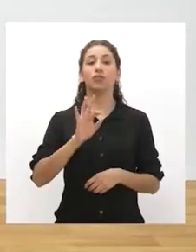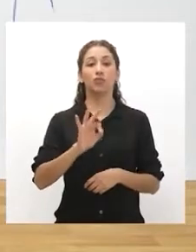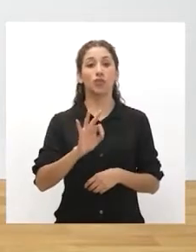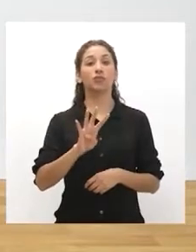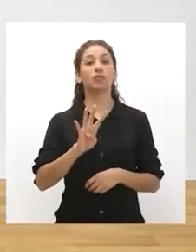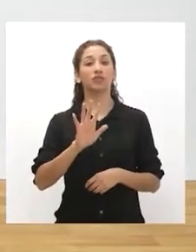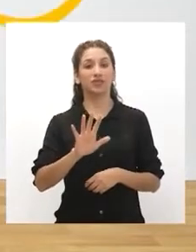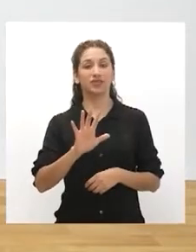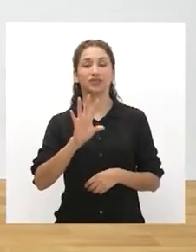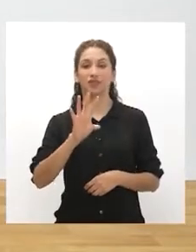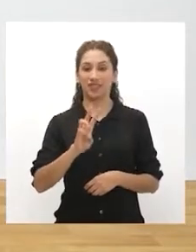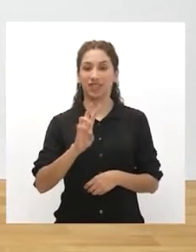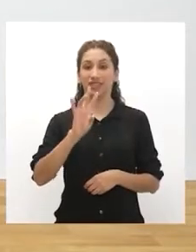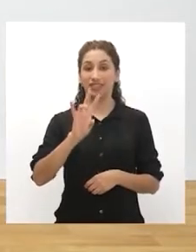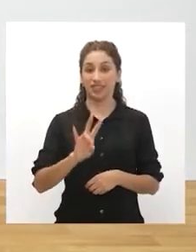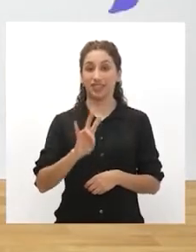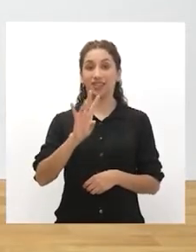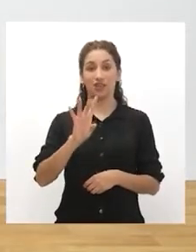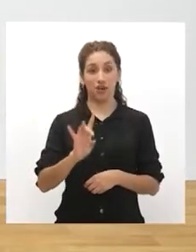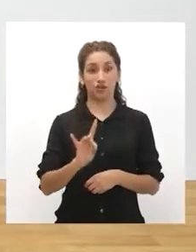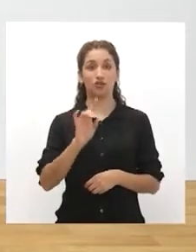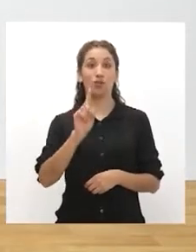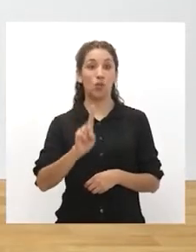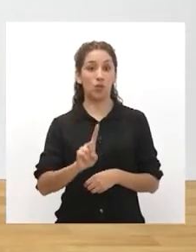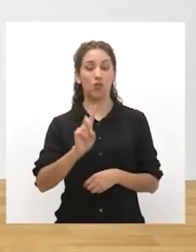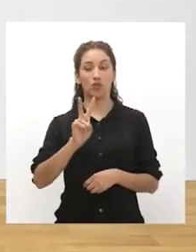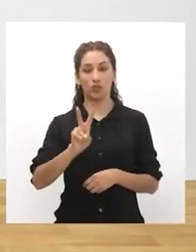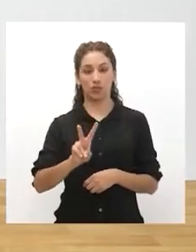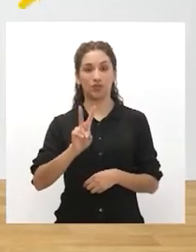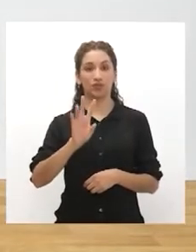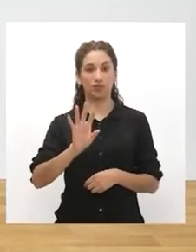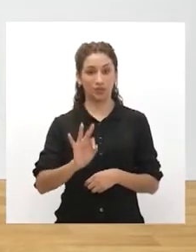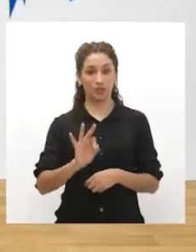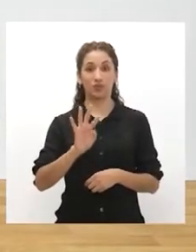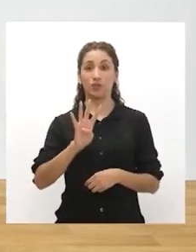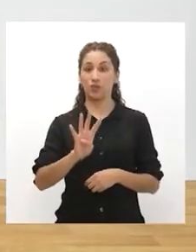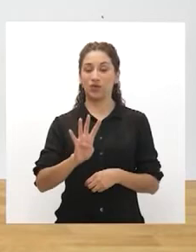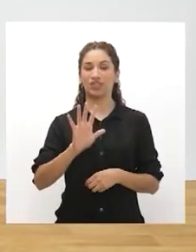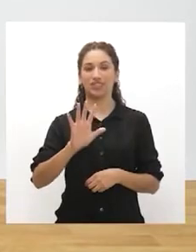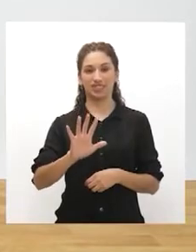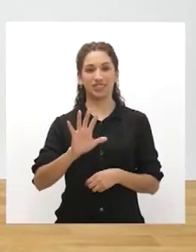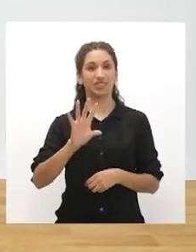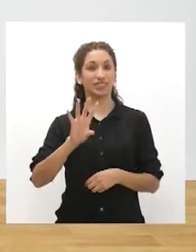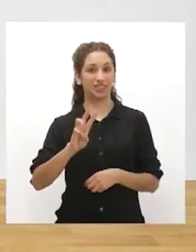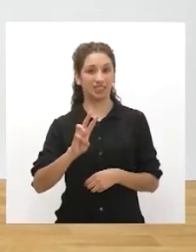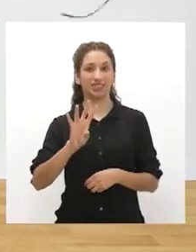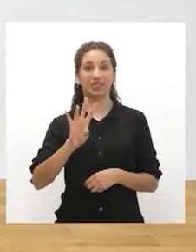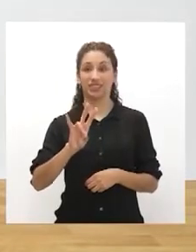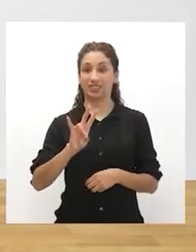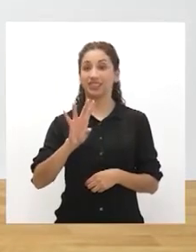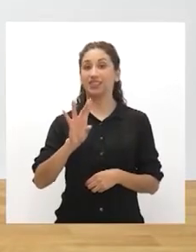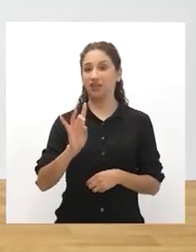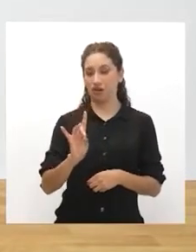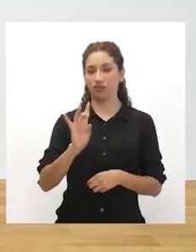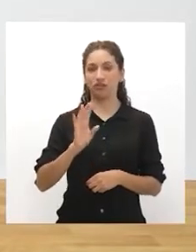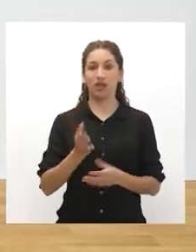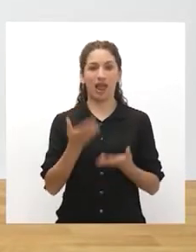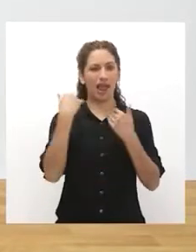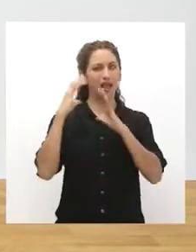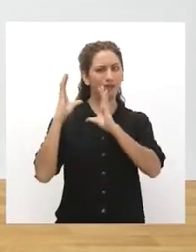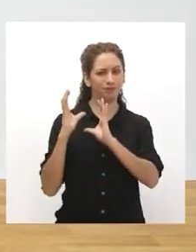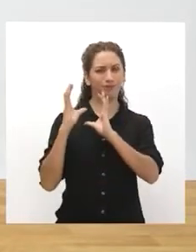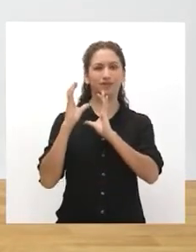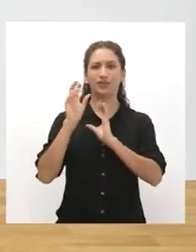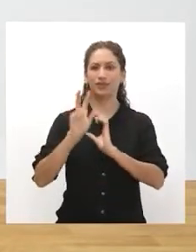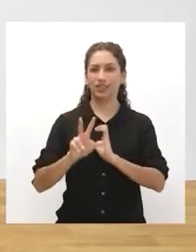2, 3, 4, 5, 6, 7, 8. 1, 2, 3, 4, 5, 6. Siguiente